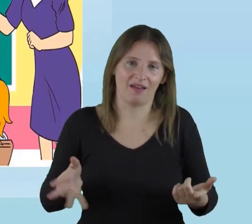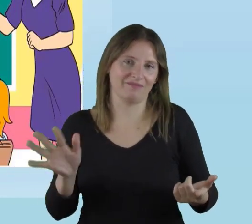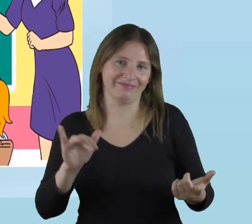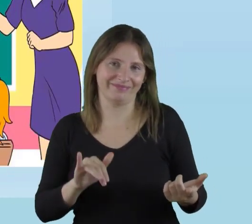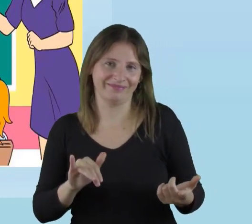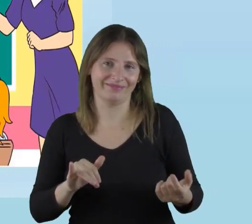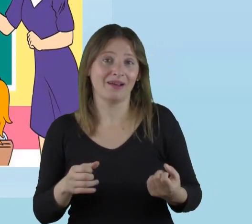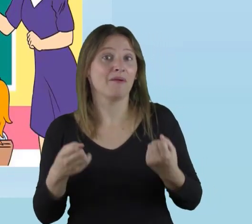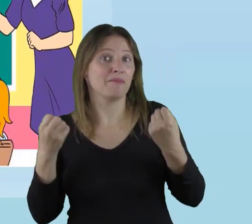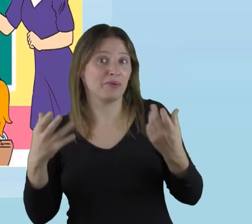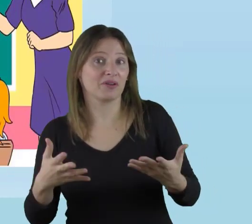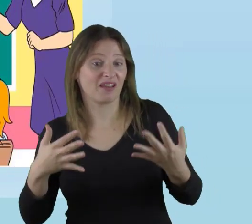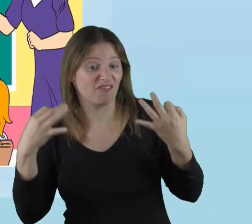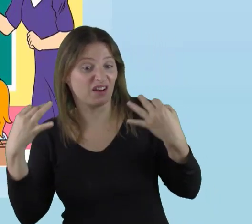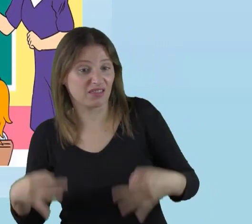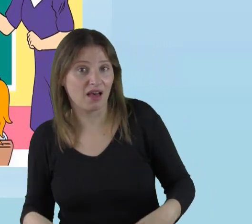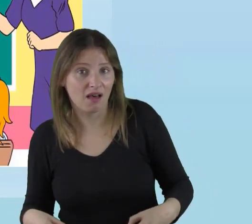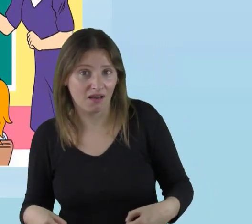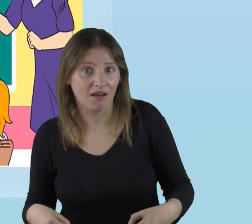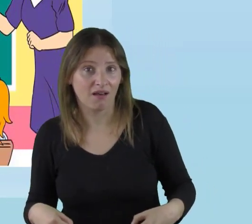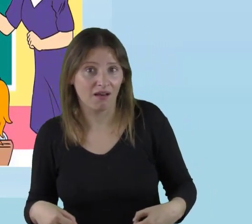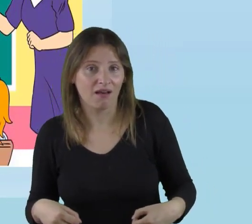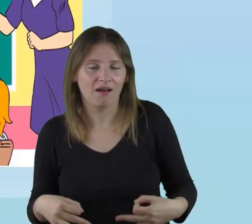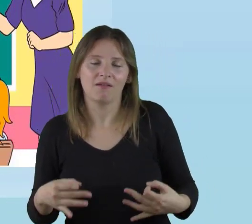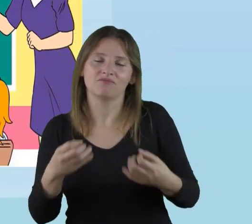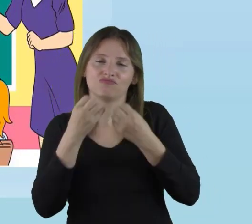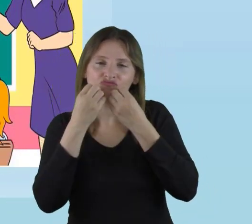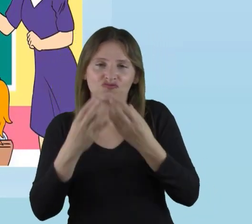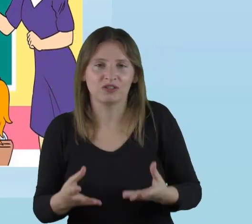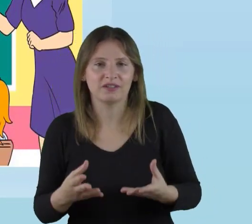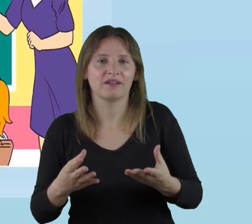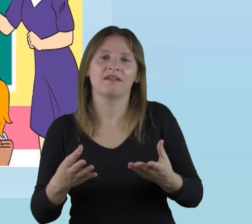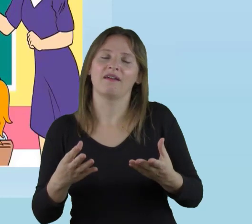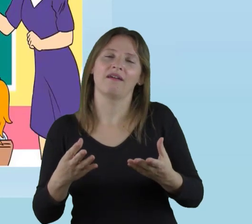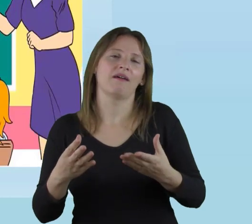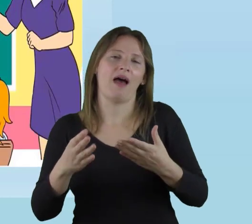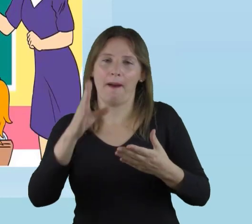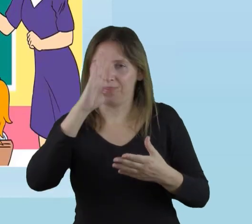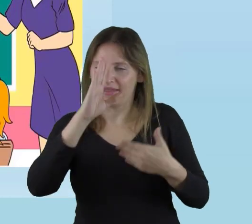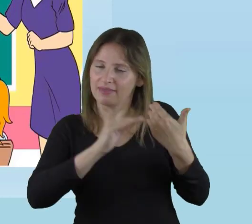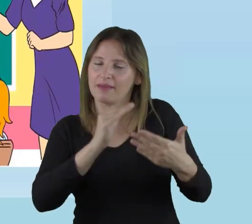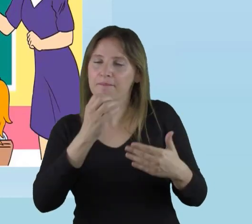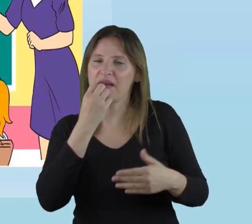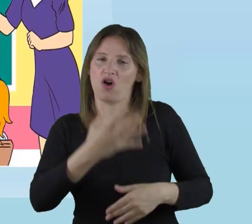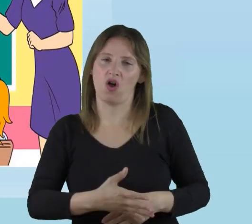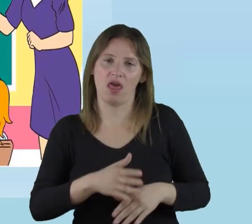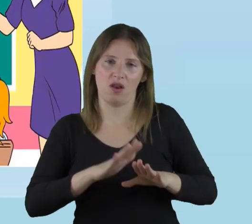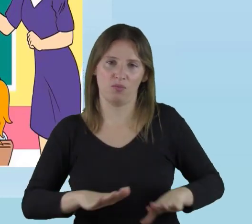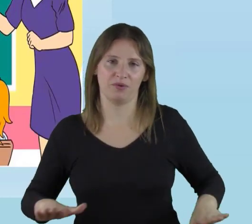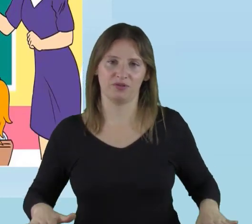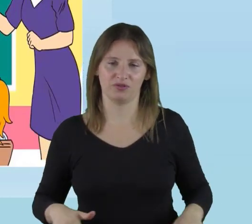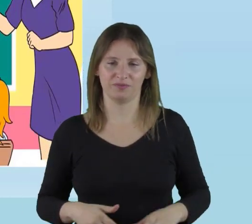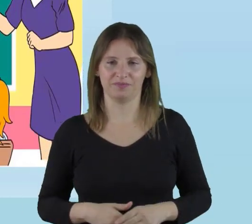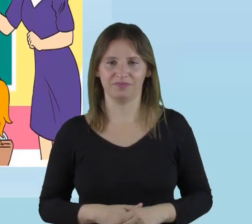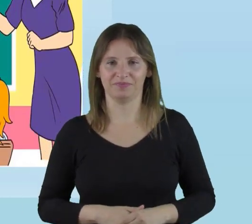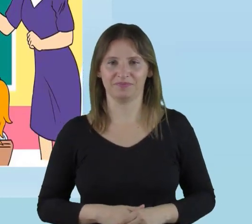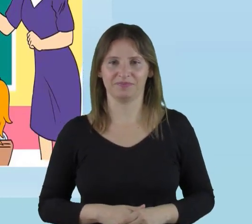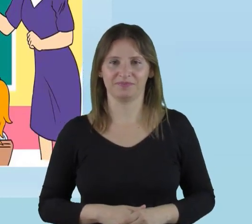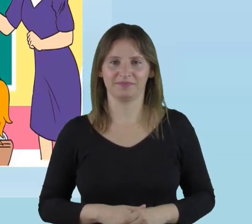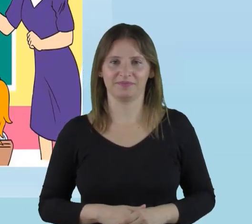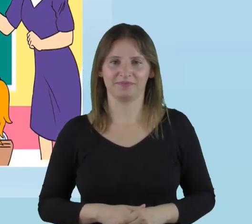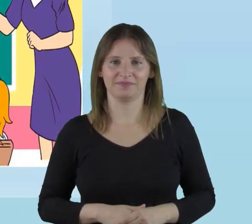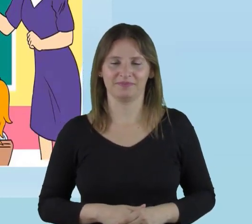cuenta. Porque todo esto realmente sí o sí favorece los aprendizajes.